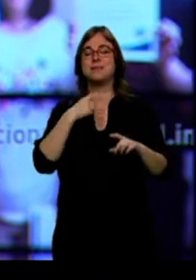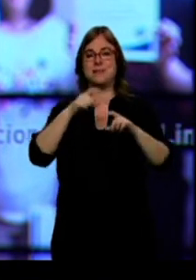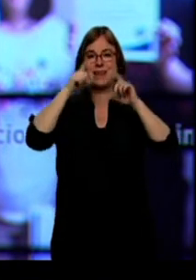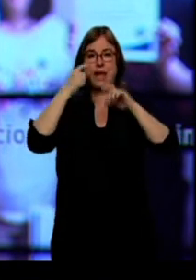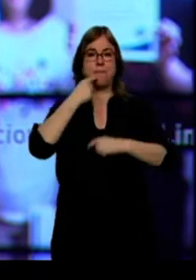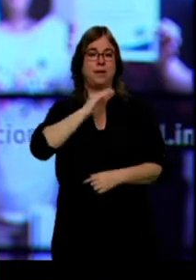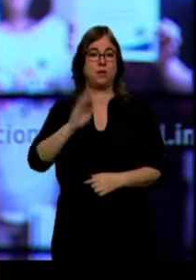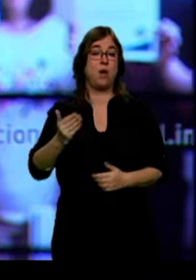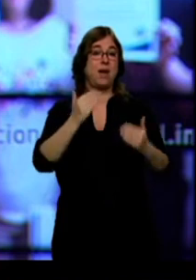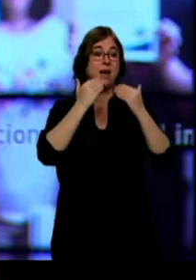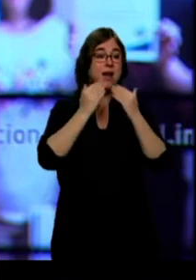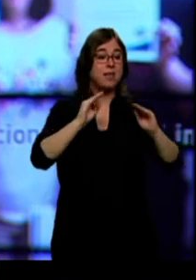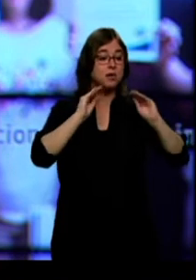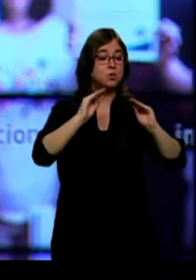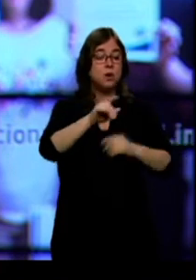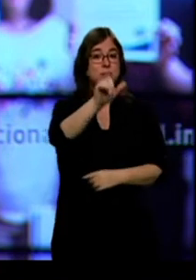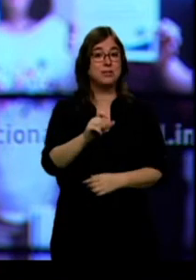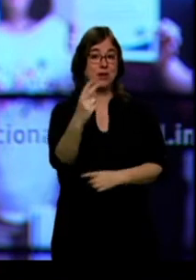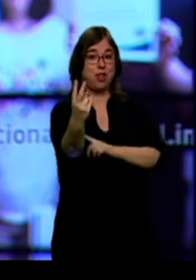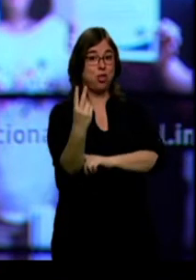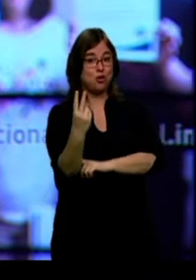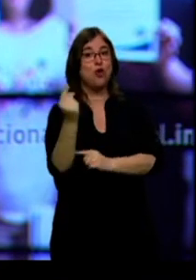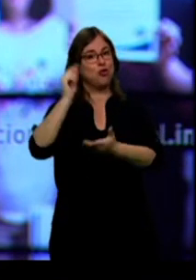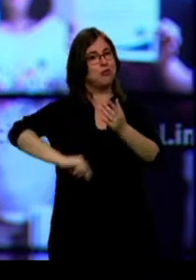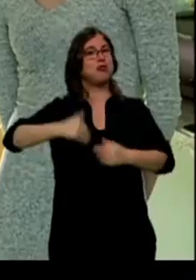ventajas, dos de estas personas ya han logrado un empleo.